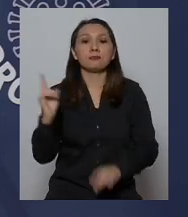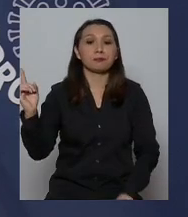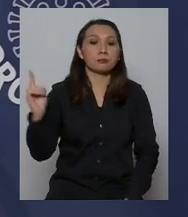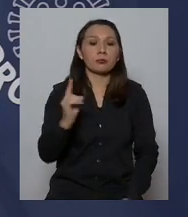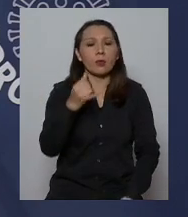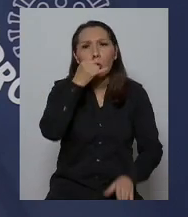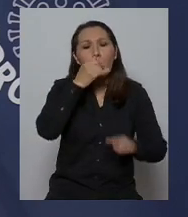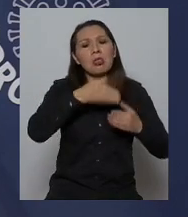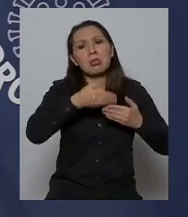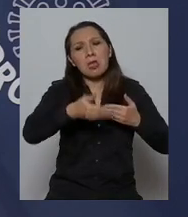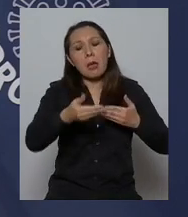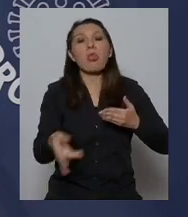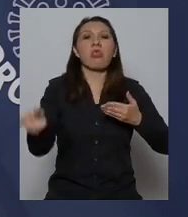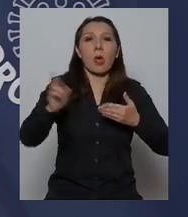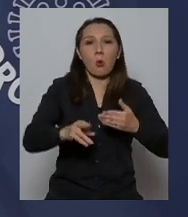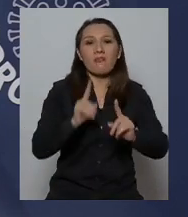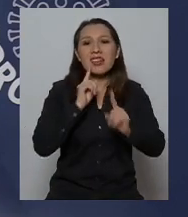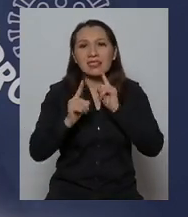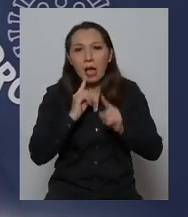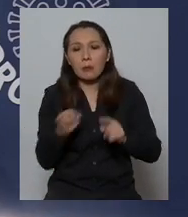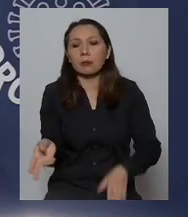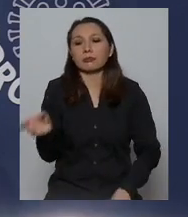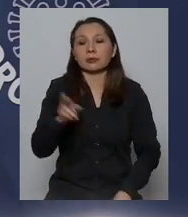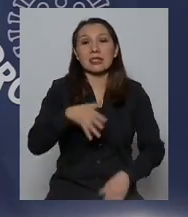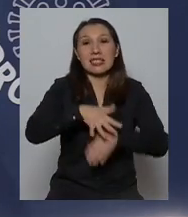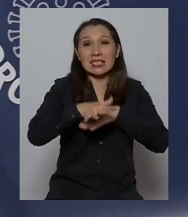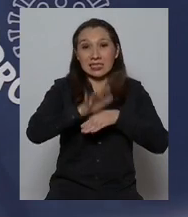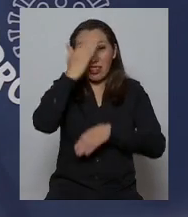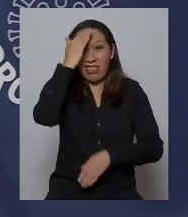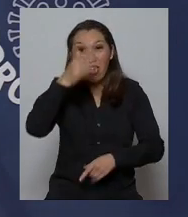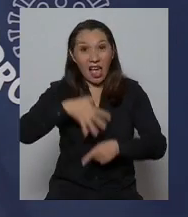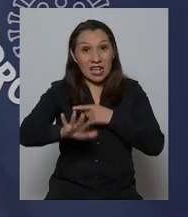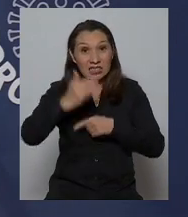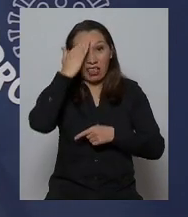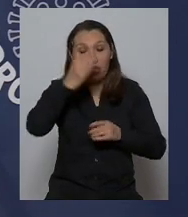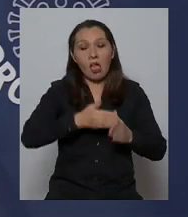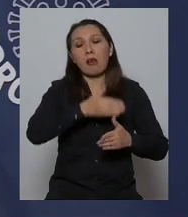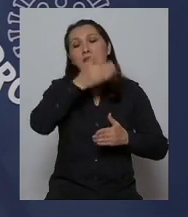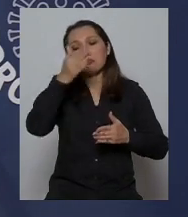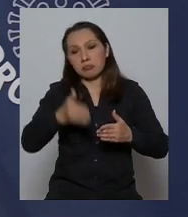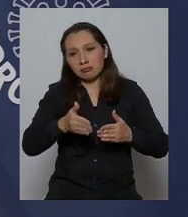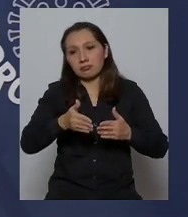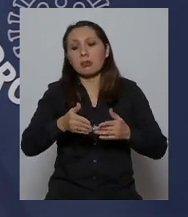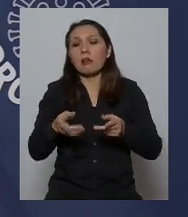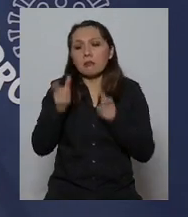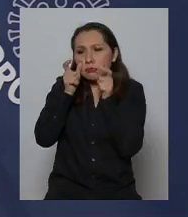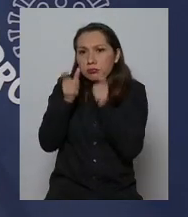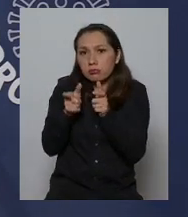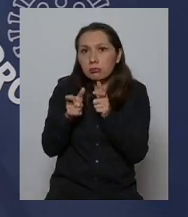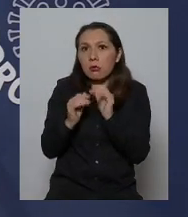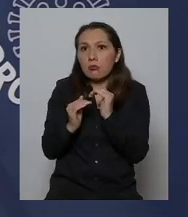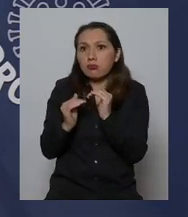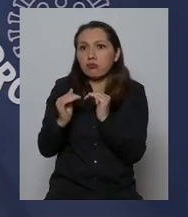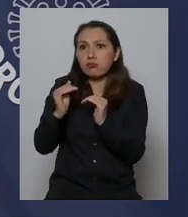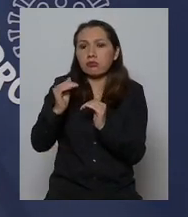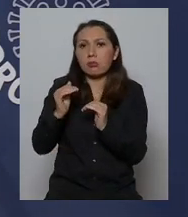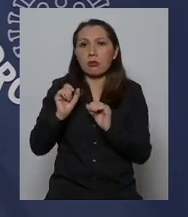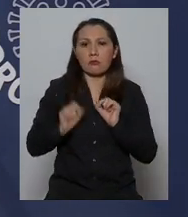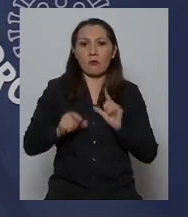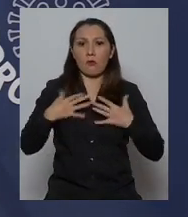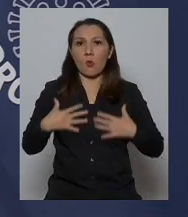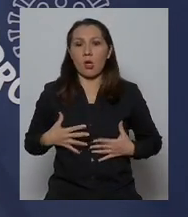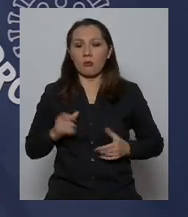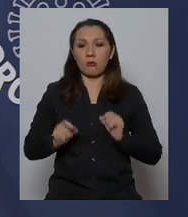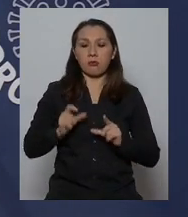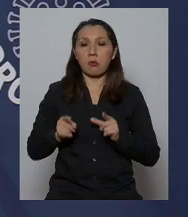periódicos, normalmente cada 15 días, para definir si elevan este anticuerpo,